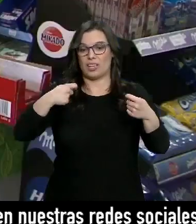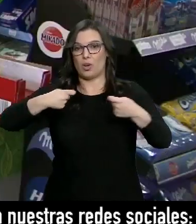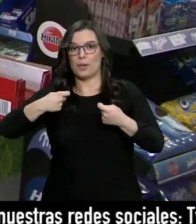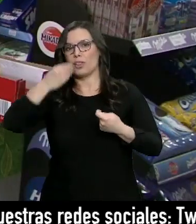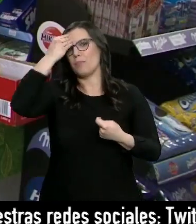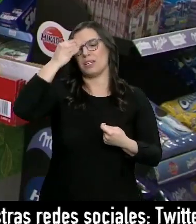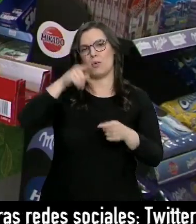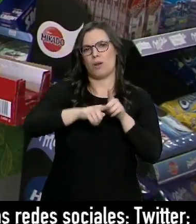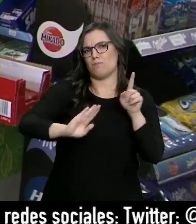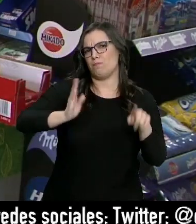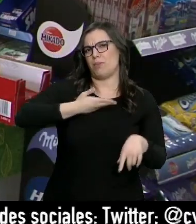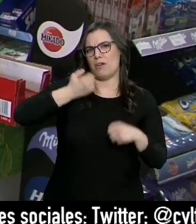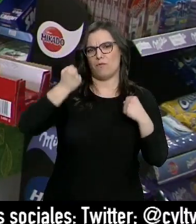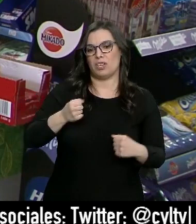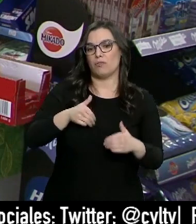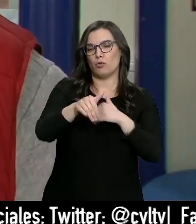muy negro.